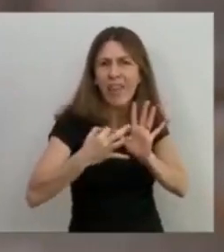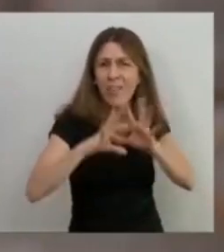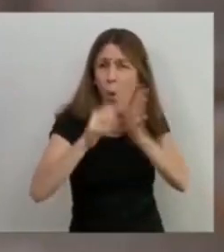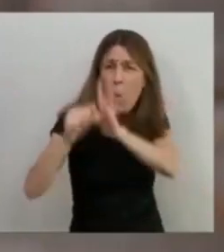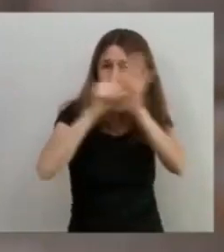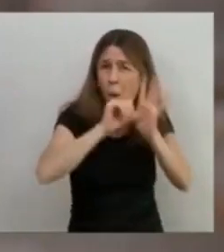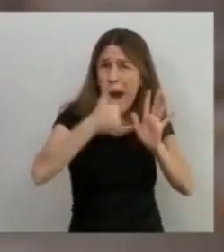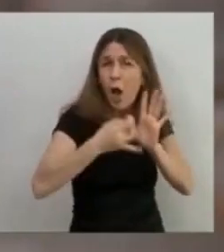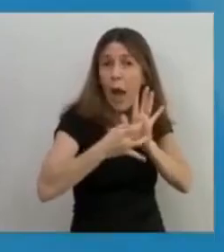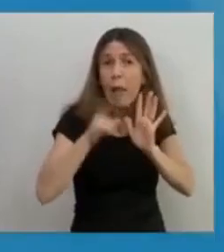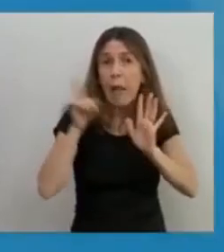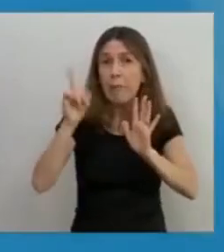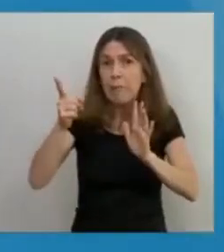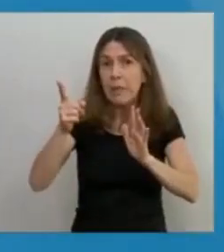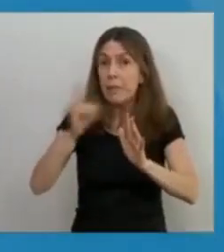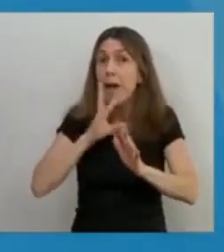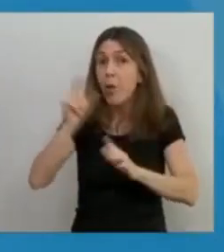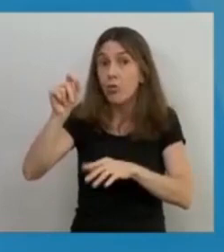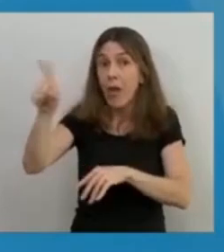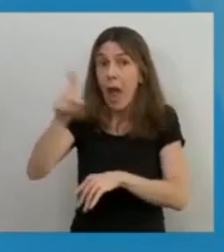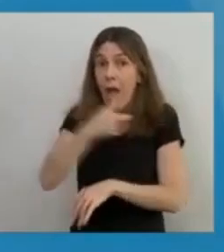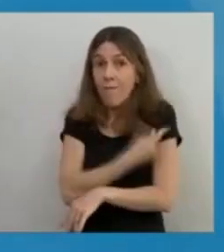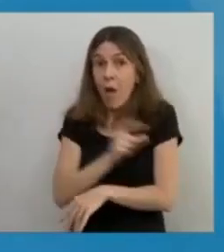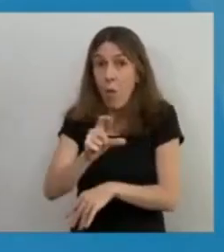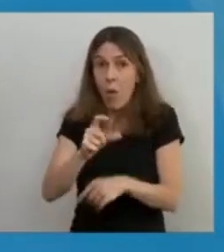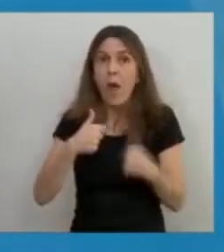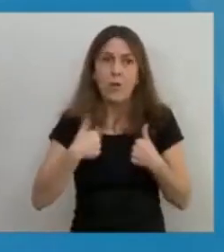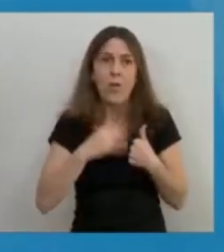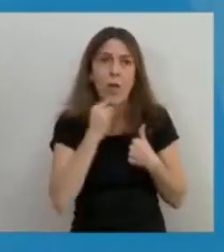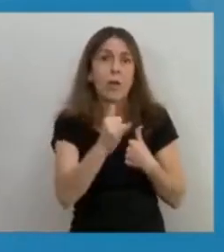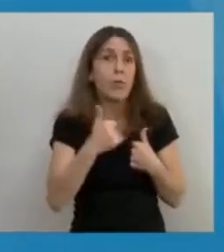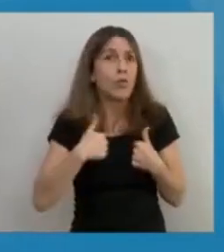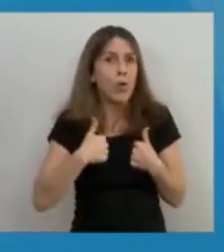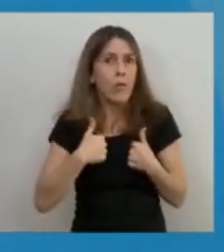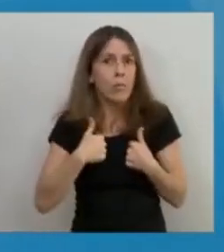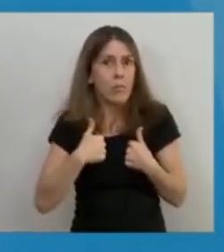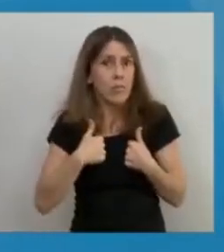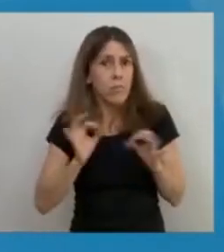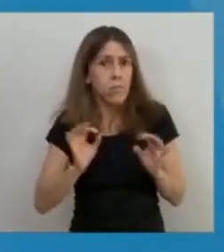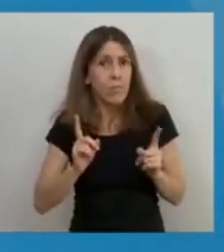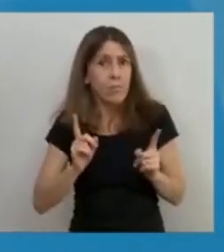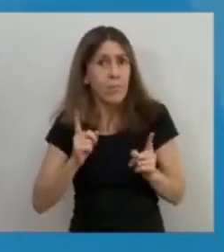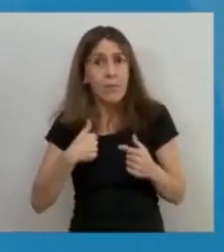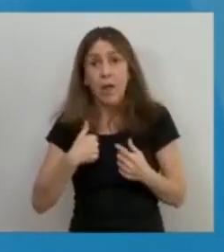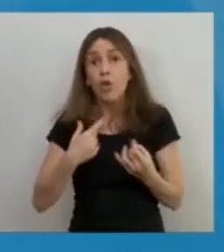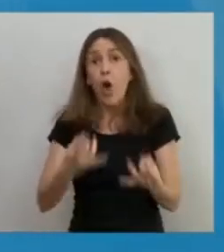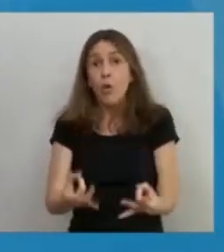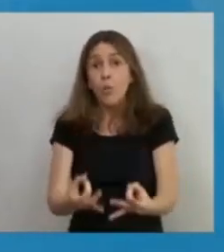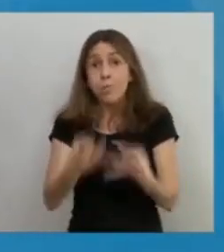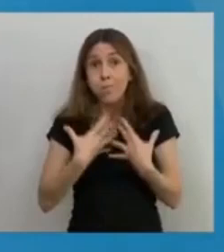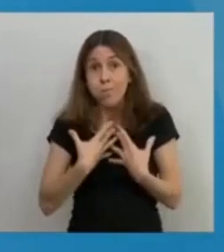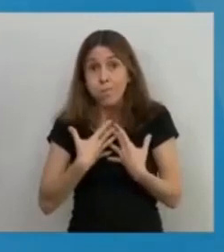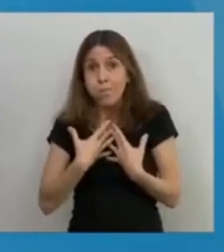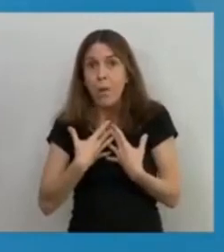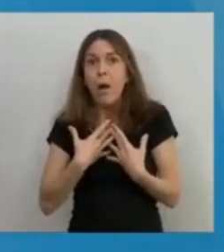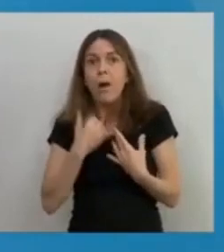y yo lo puedo decir porque lo he vivido en carne propia. Me contagié y gracias